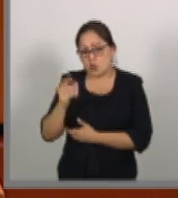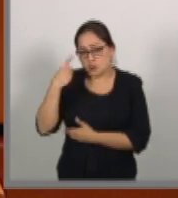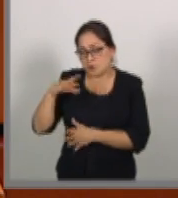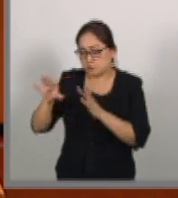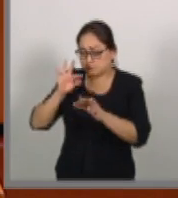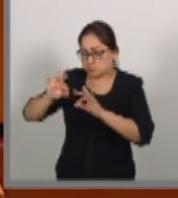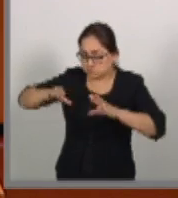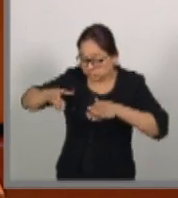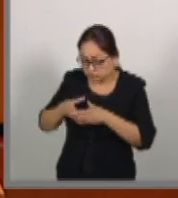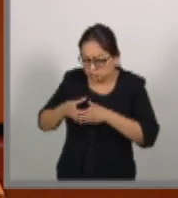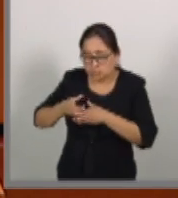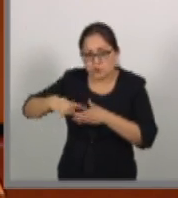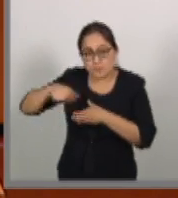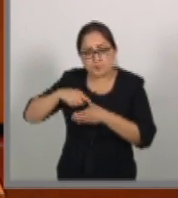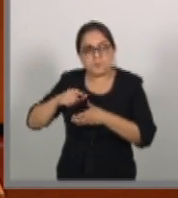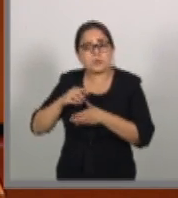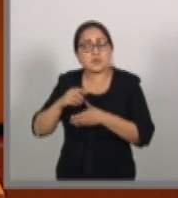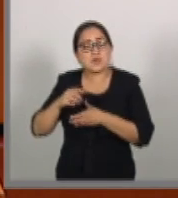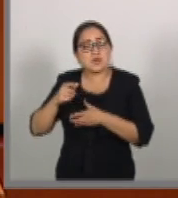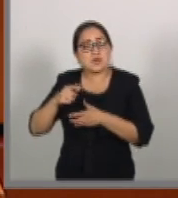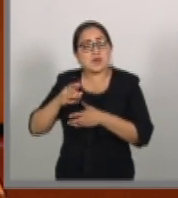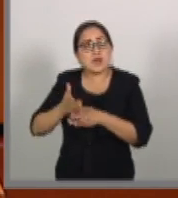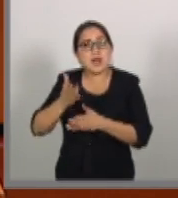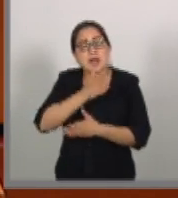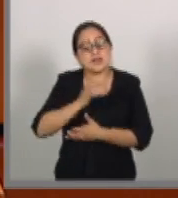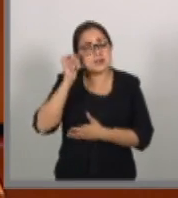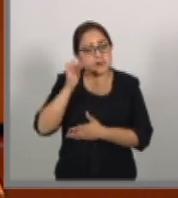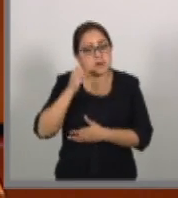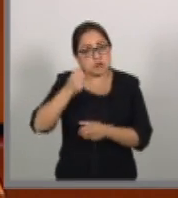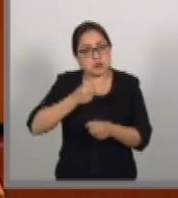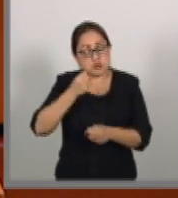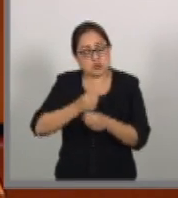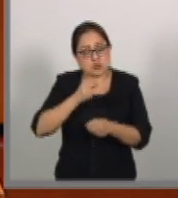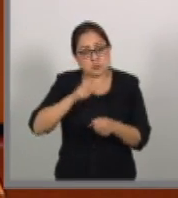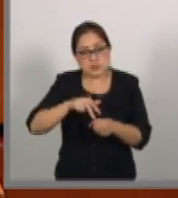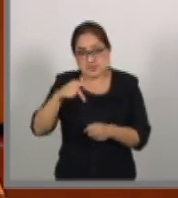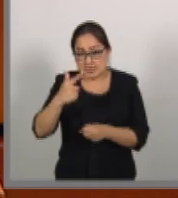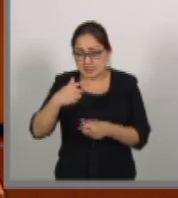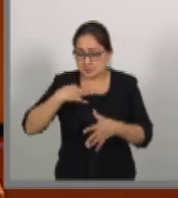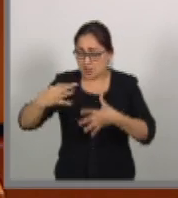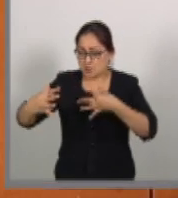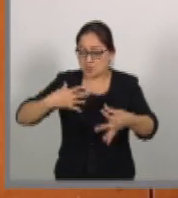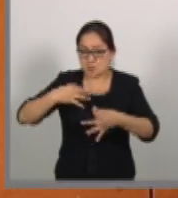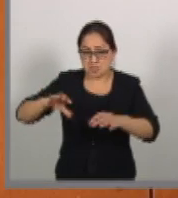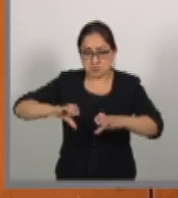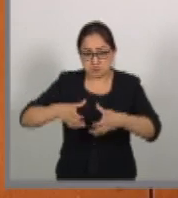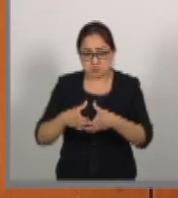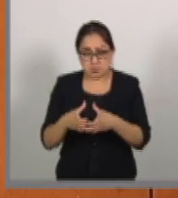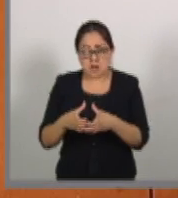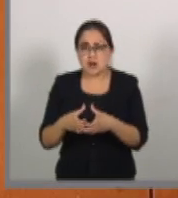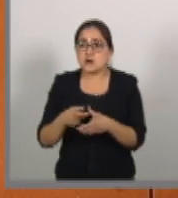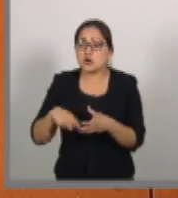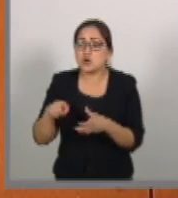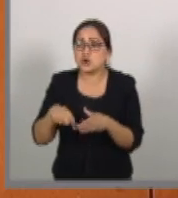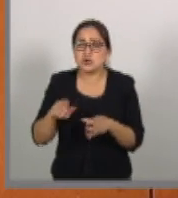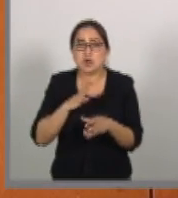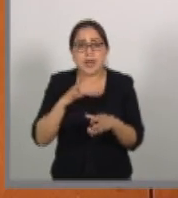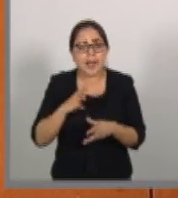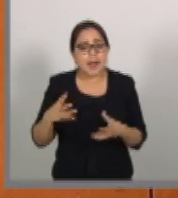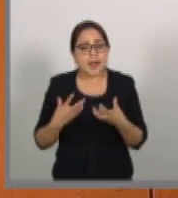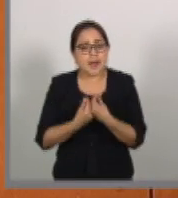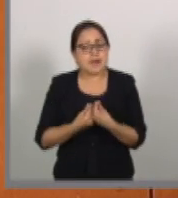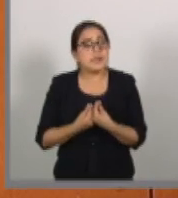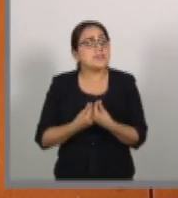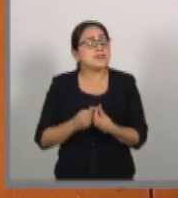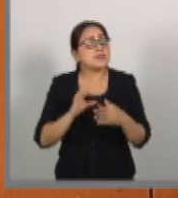esta Cámara Alta aprobado en abril del 2013 y estuvimos presentes